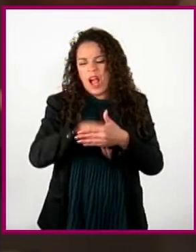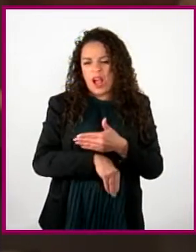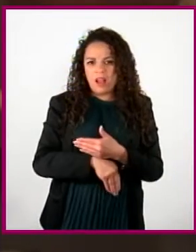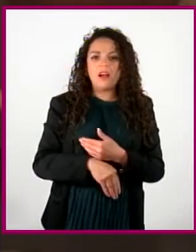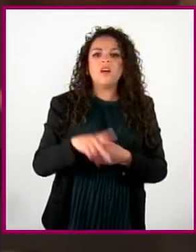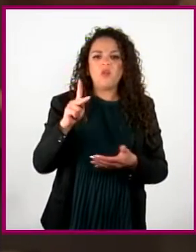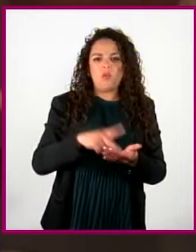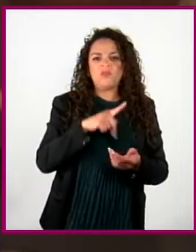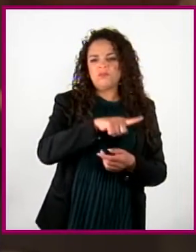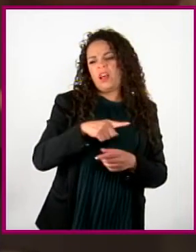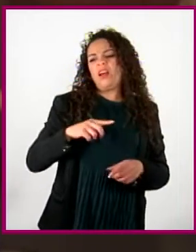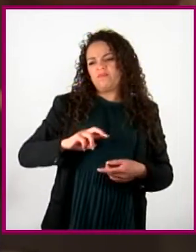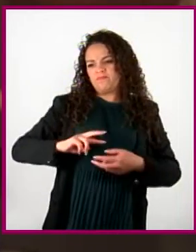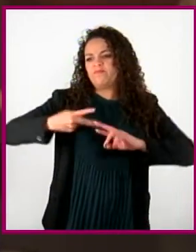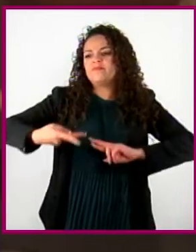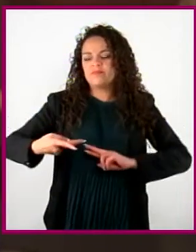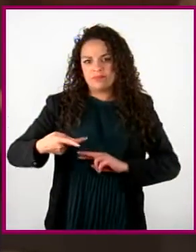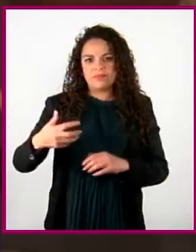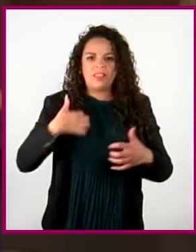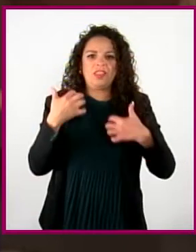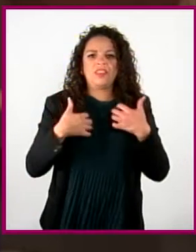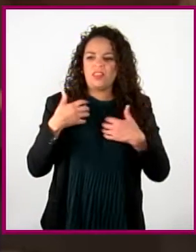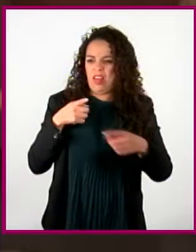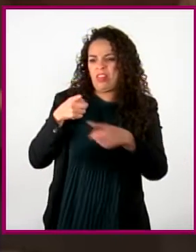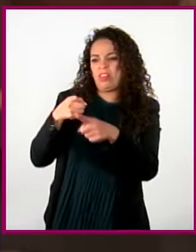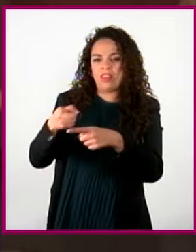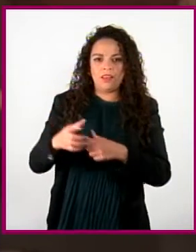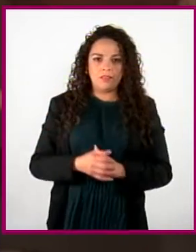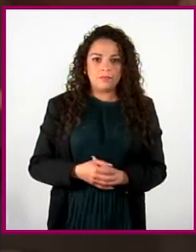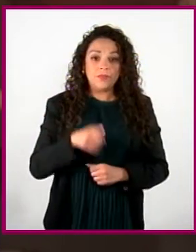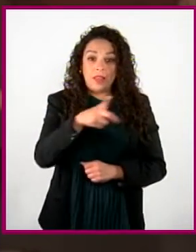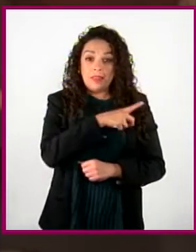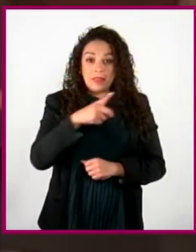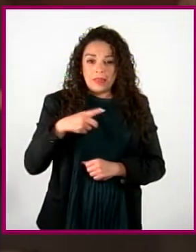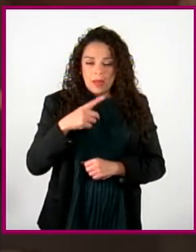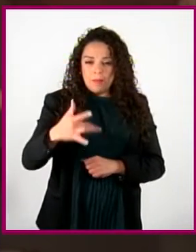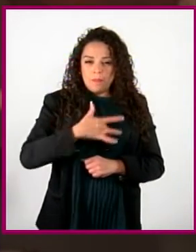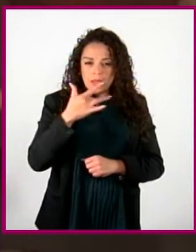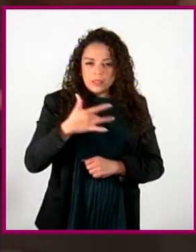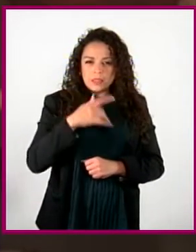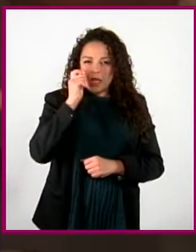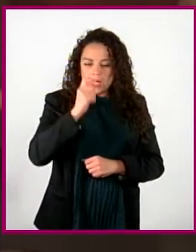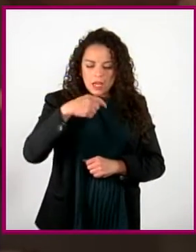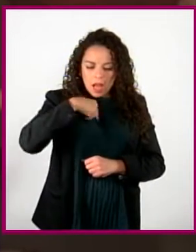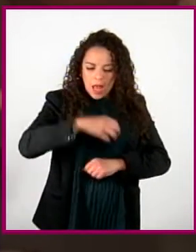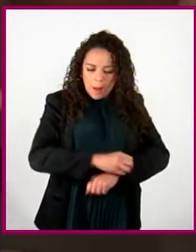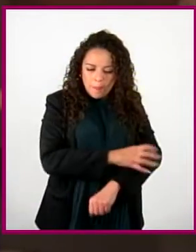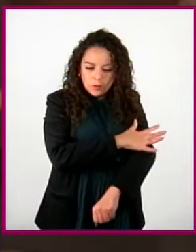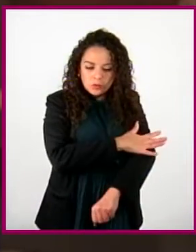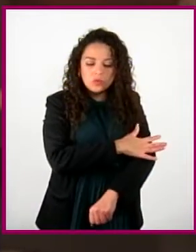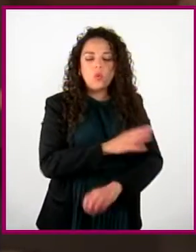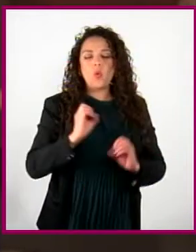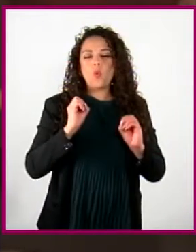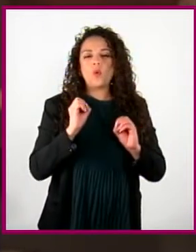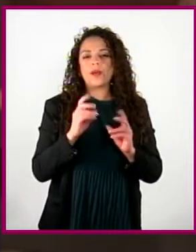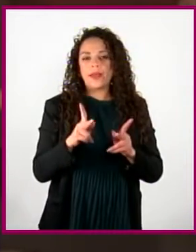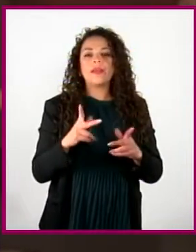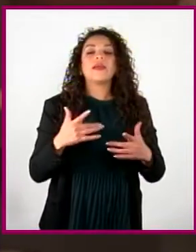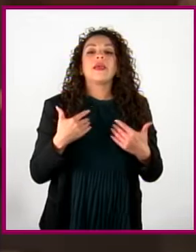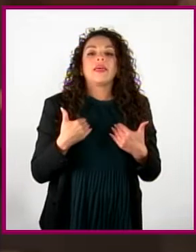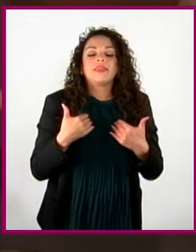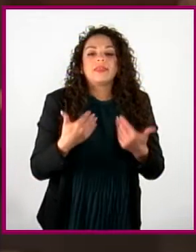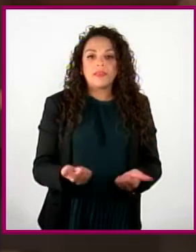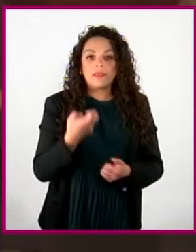Para evitar esto, primero es estar conscientes de las emociones que experimentamos. Y así tendremos elementos para encontrar la manera de